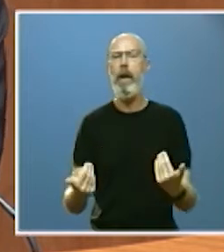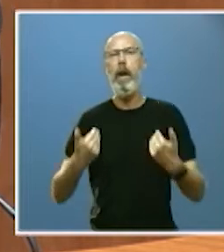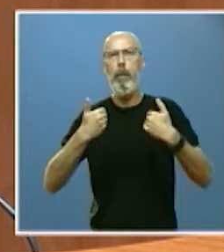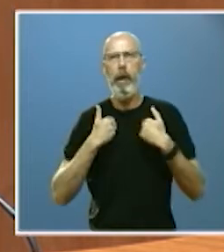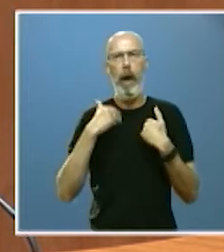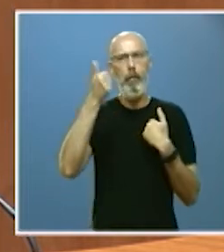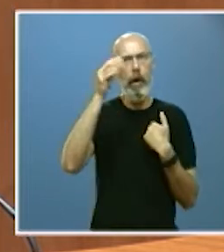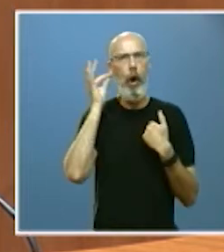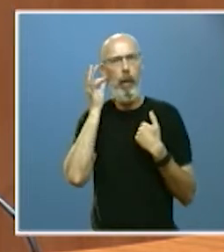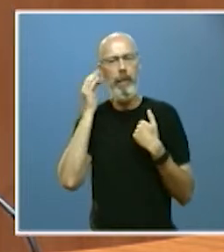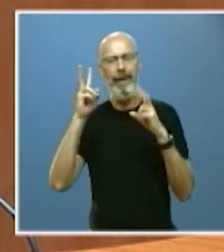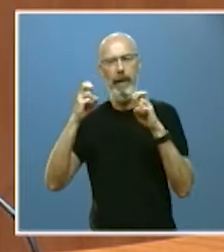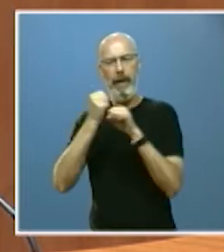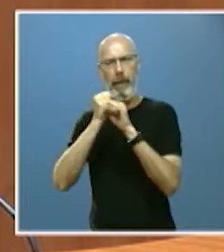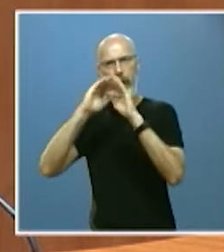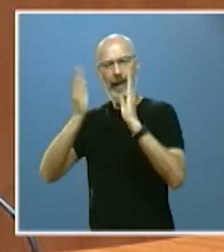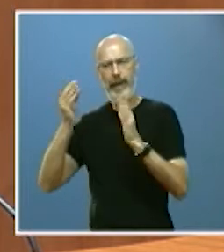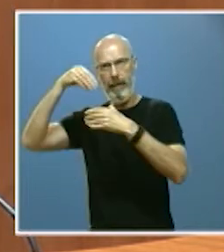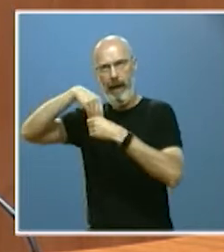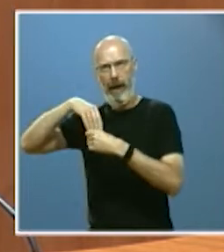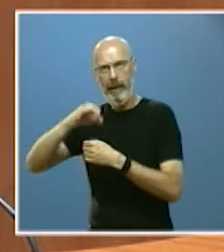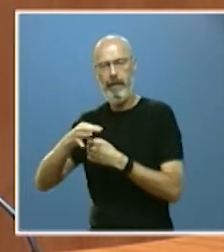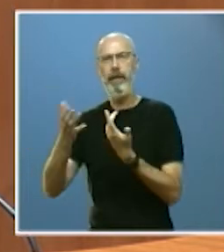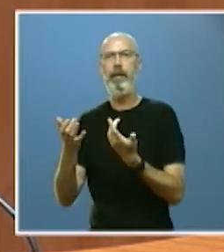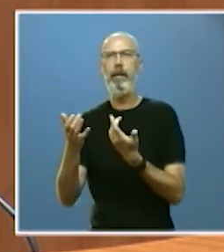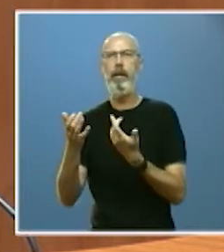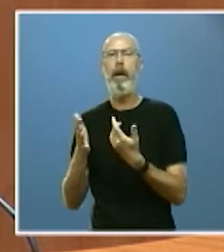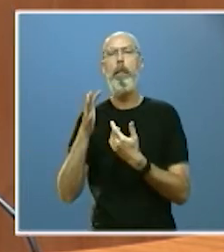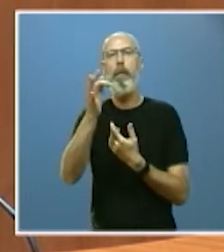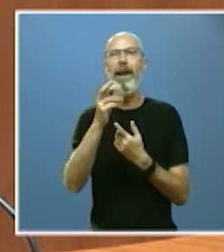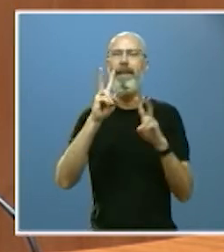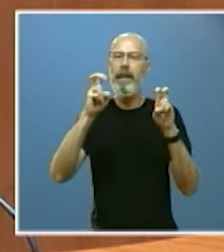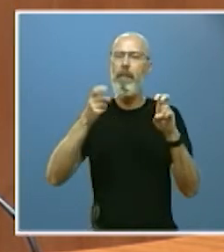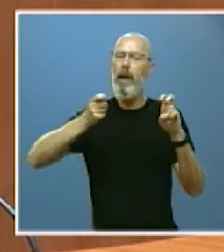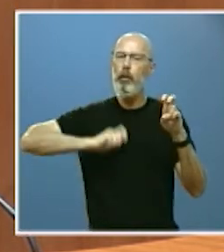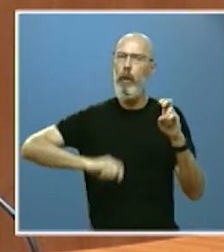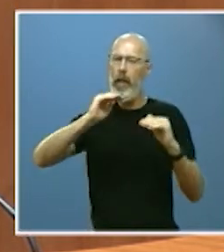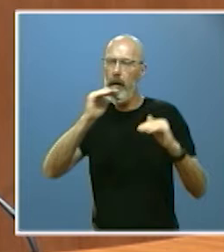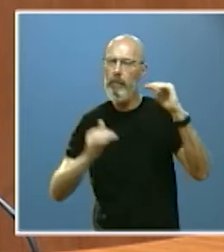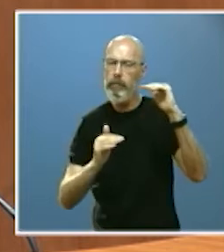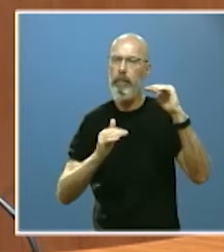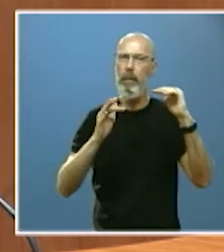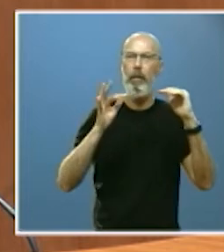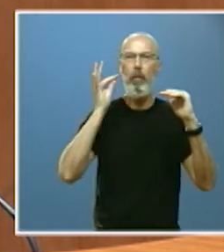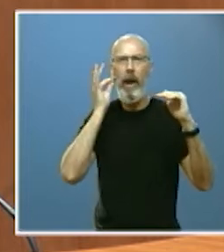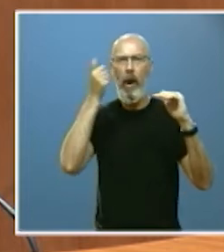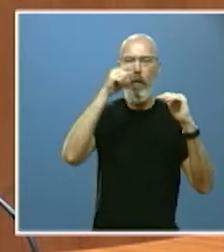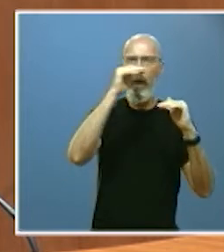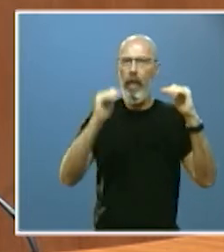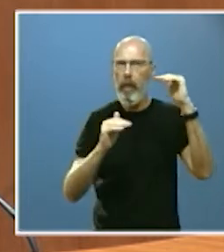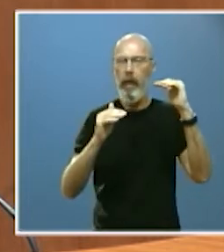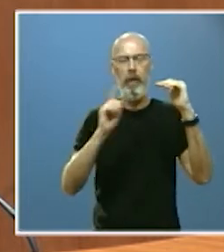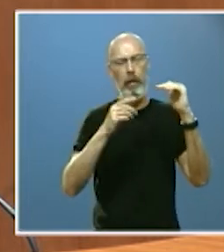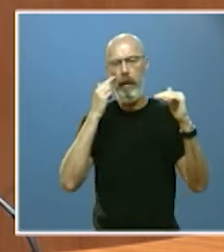familiares y domésticas y por supuesto la brecha salarial y de género que hoy es tan real como